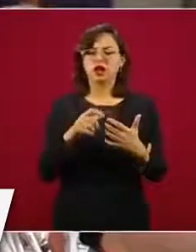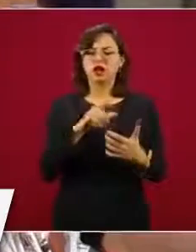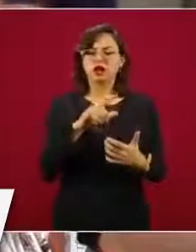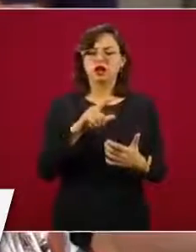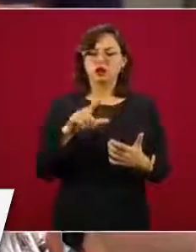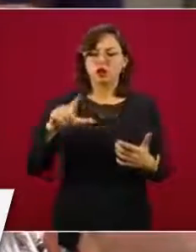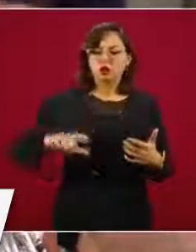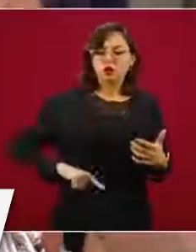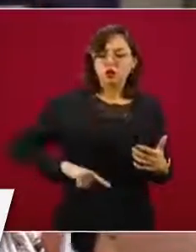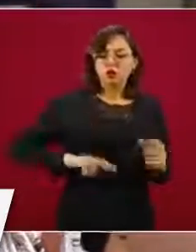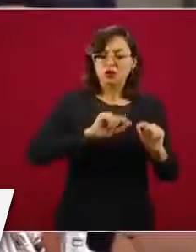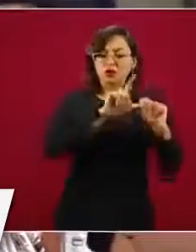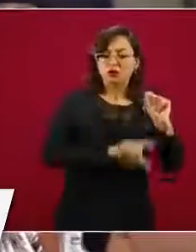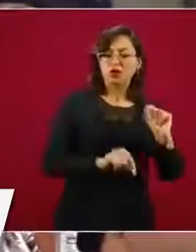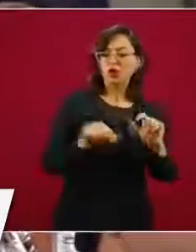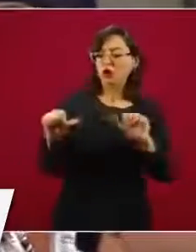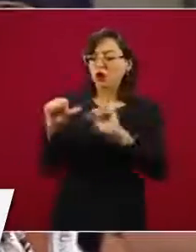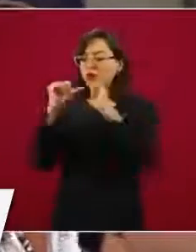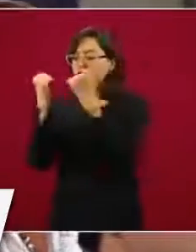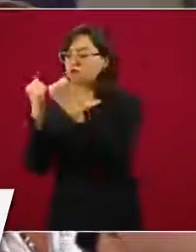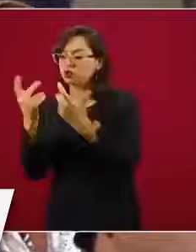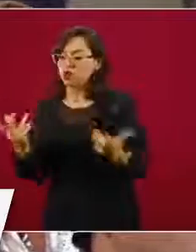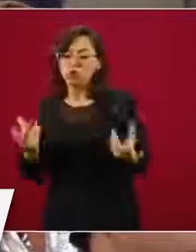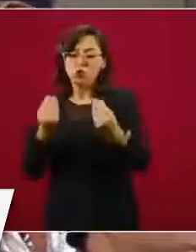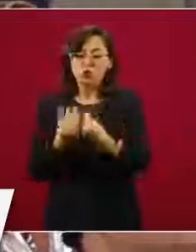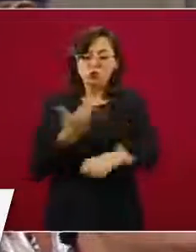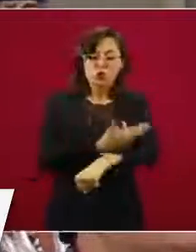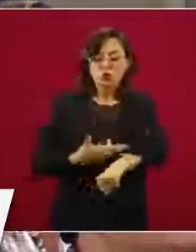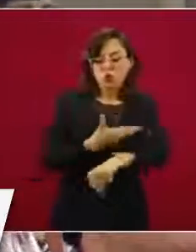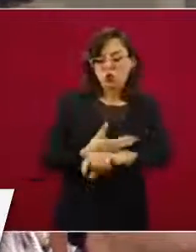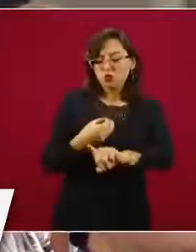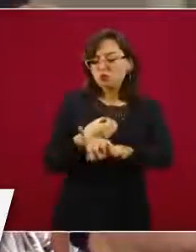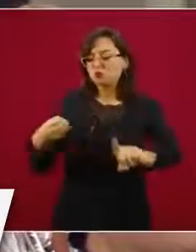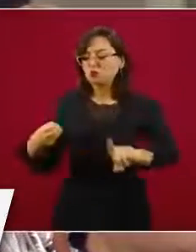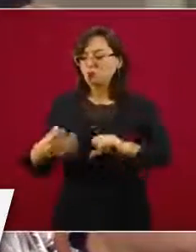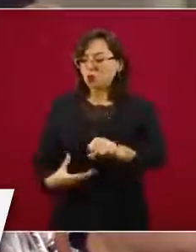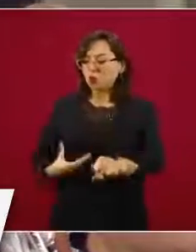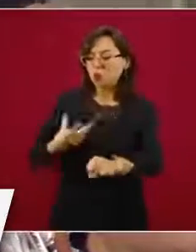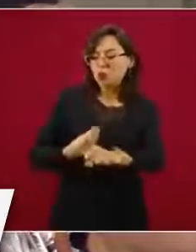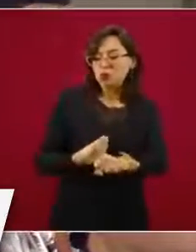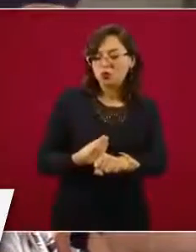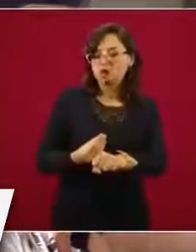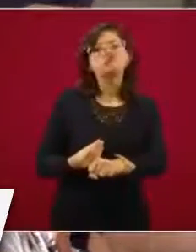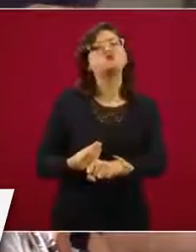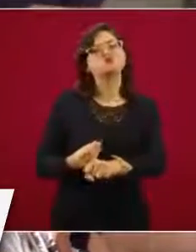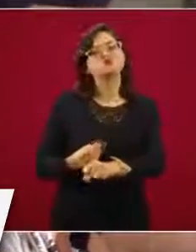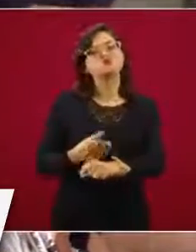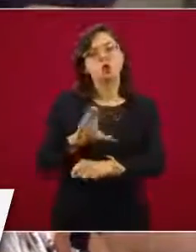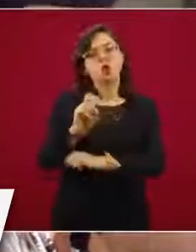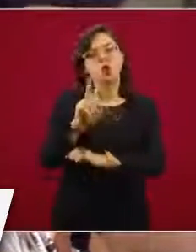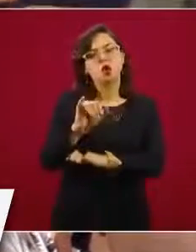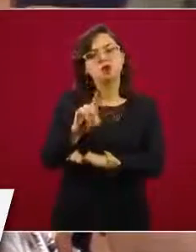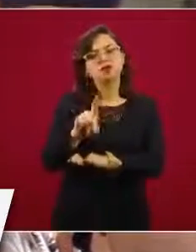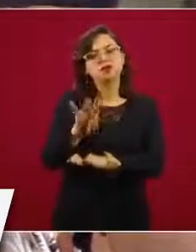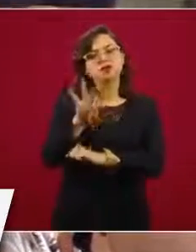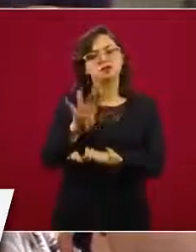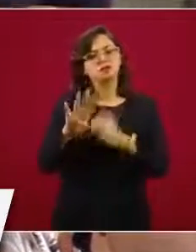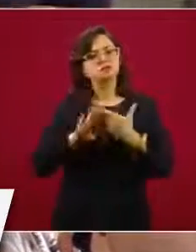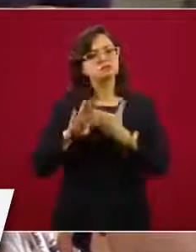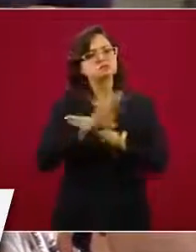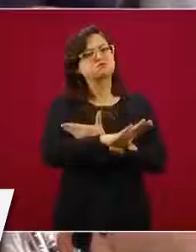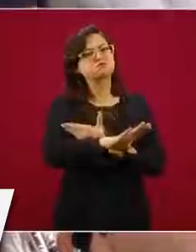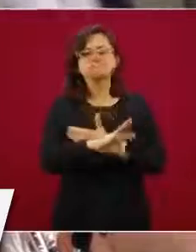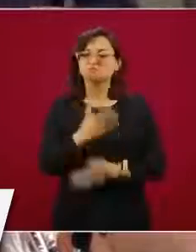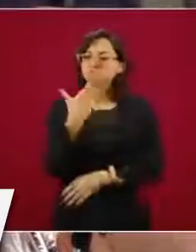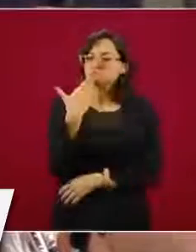México en cuanto al tema de sumarse a estos esfuerzos para combatir el COVID-19. Mi